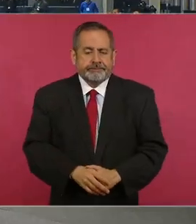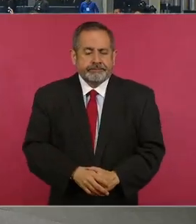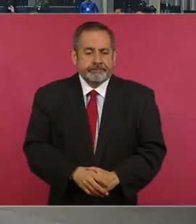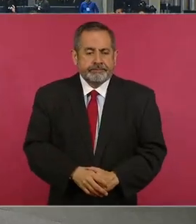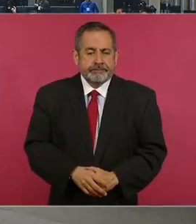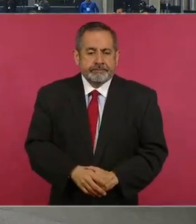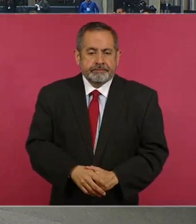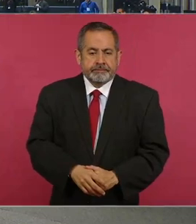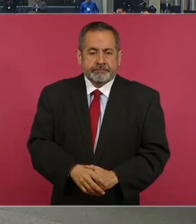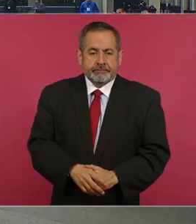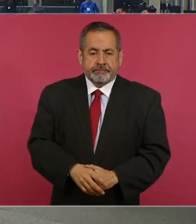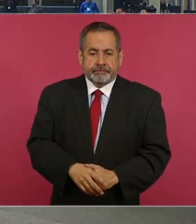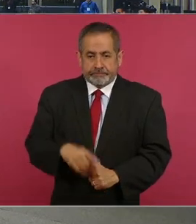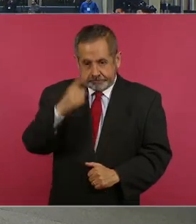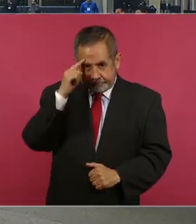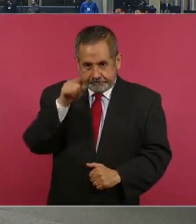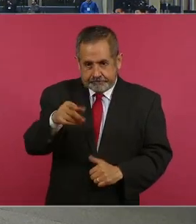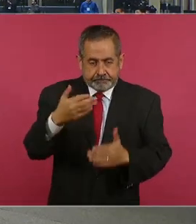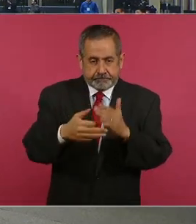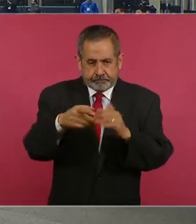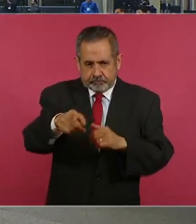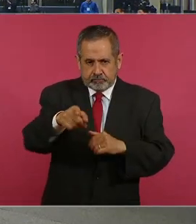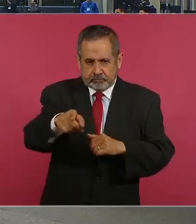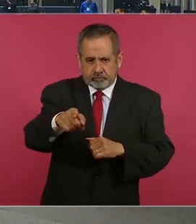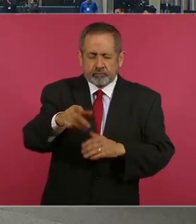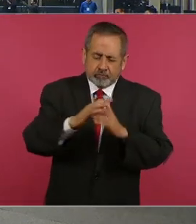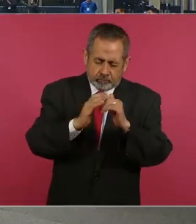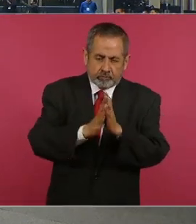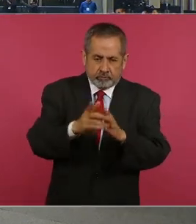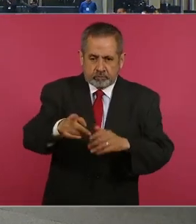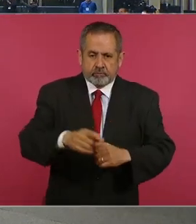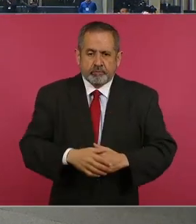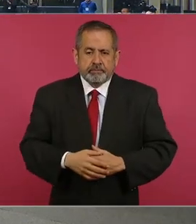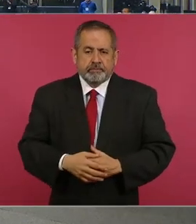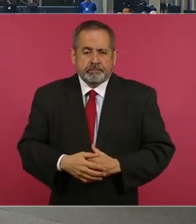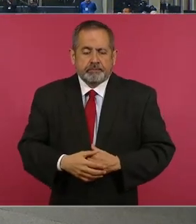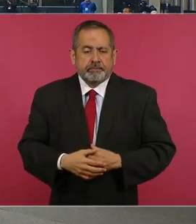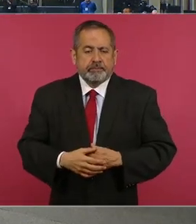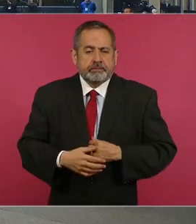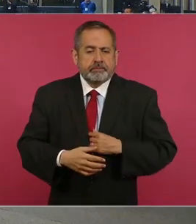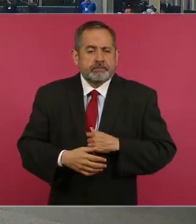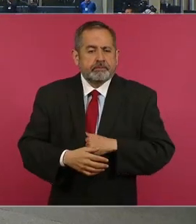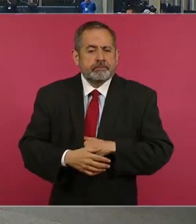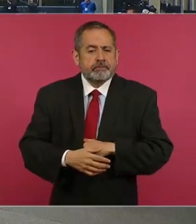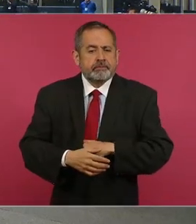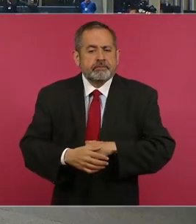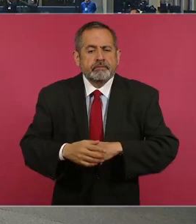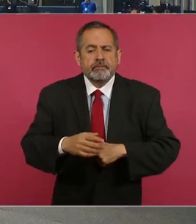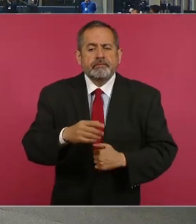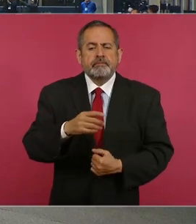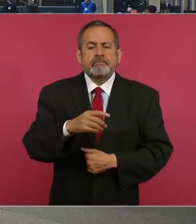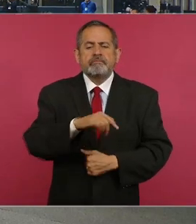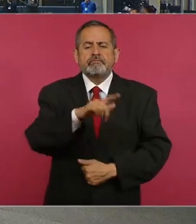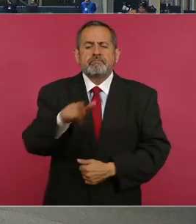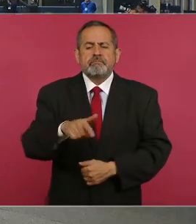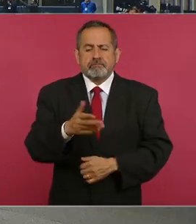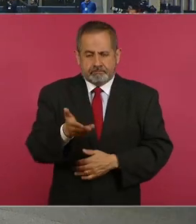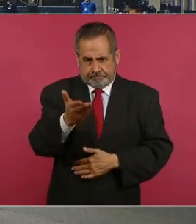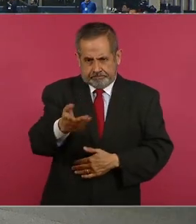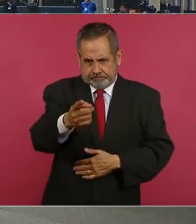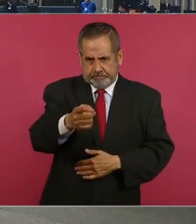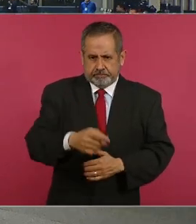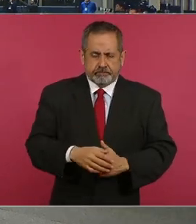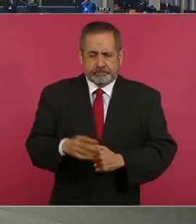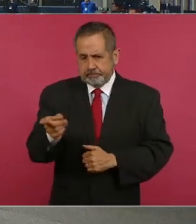Ah, es que quedaste pendiente. Tú, de favor. Sí, ahora, ahora vas.